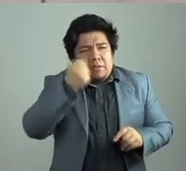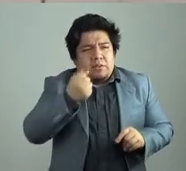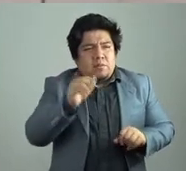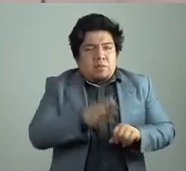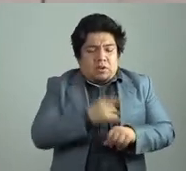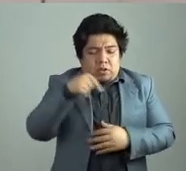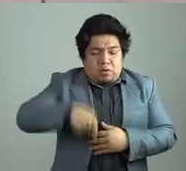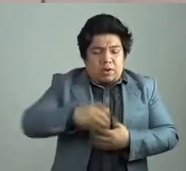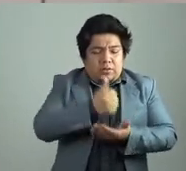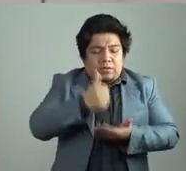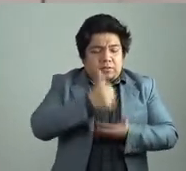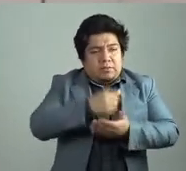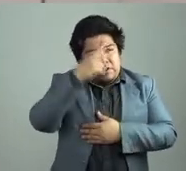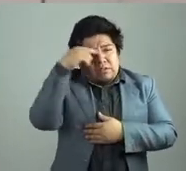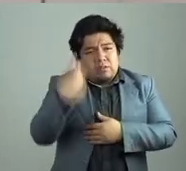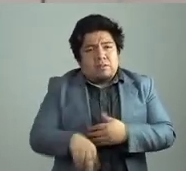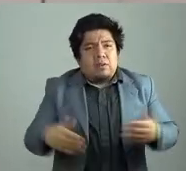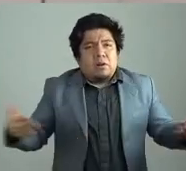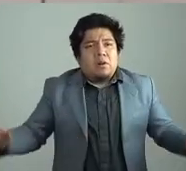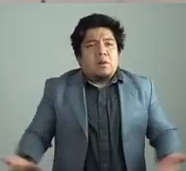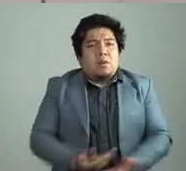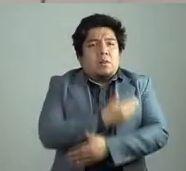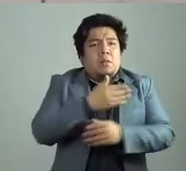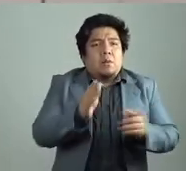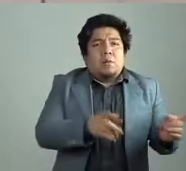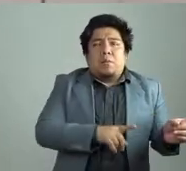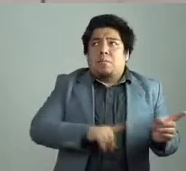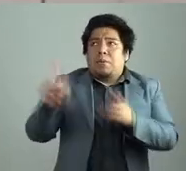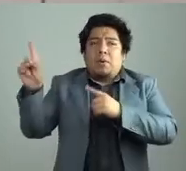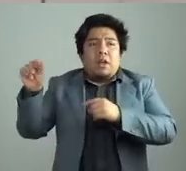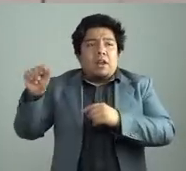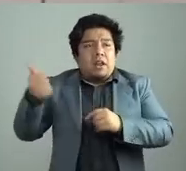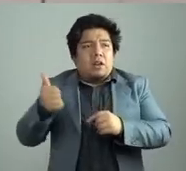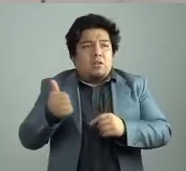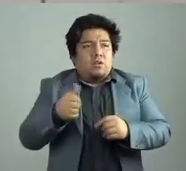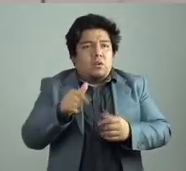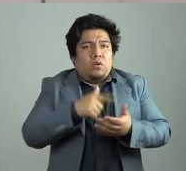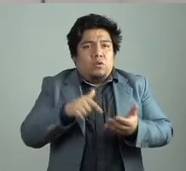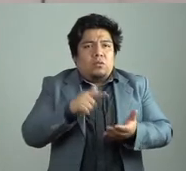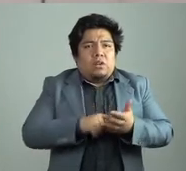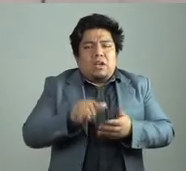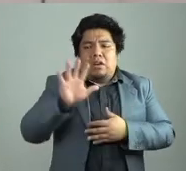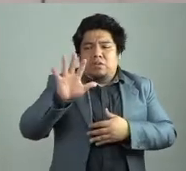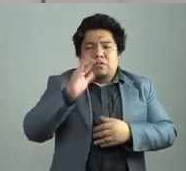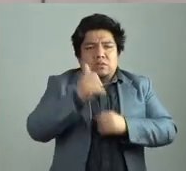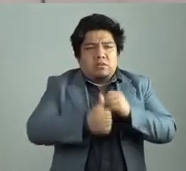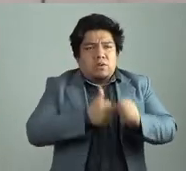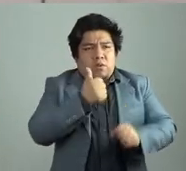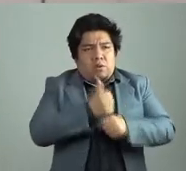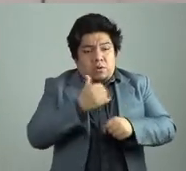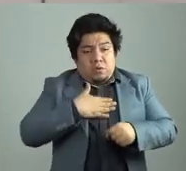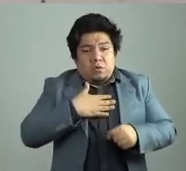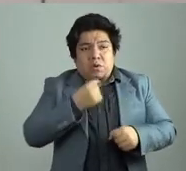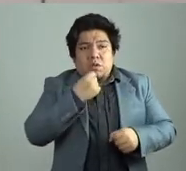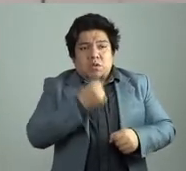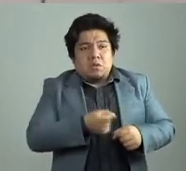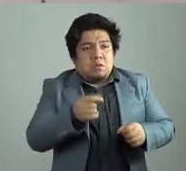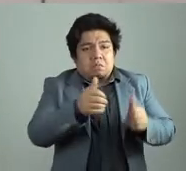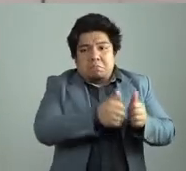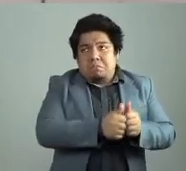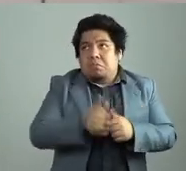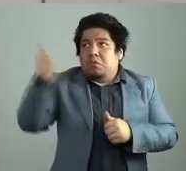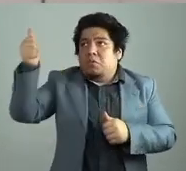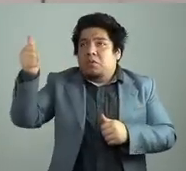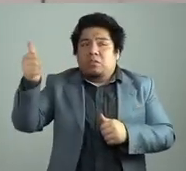de México, pero me llevaron cuando era niño, o no pasé la infancia aquí, a los cinco años me llevaron y apenas